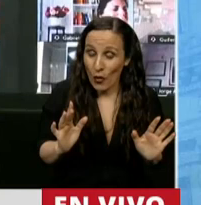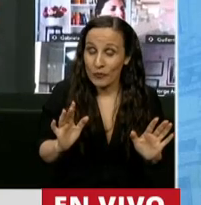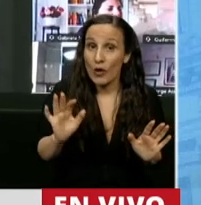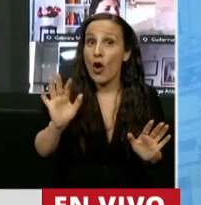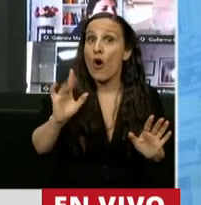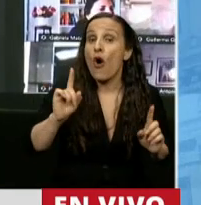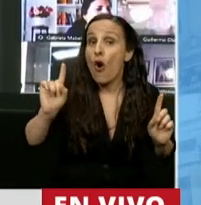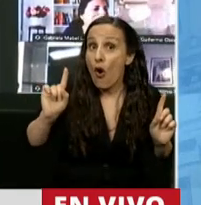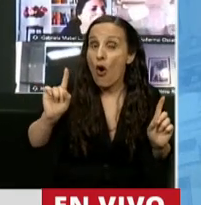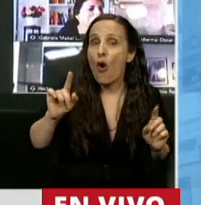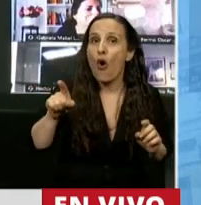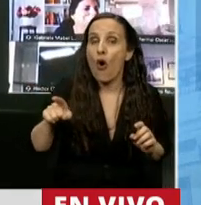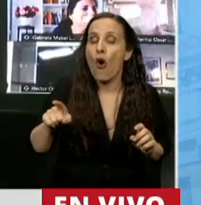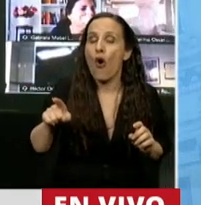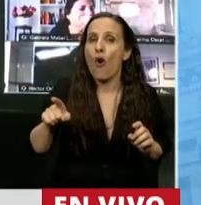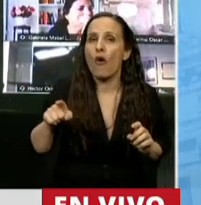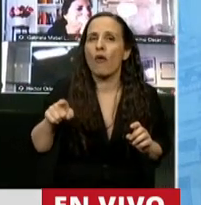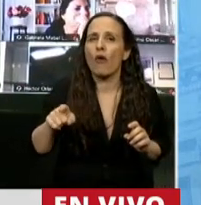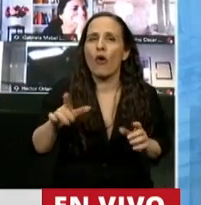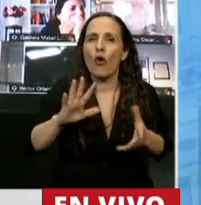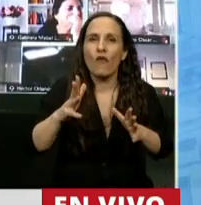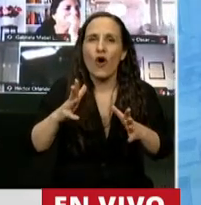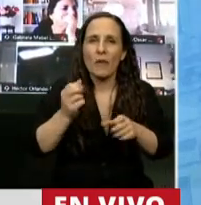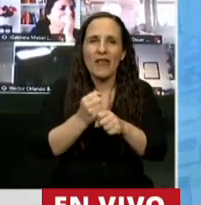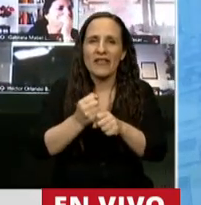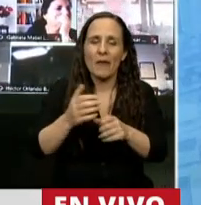manera tremebunda el camino.